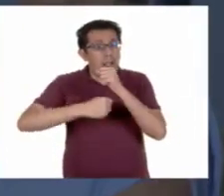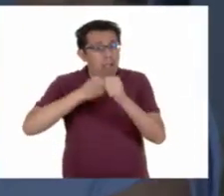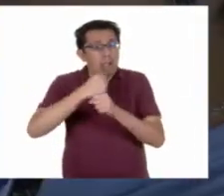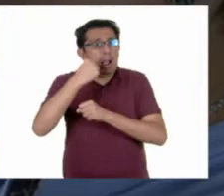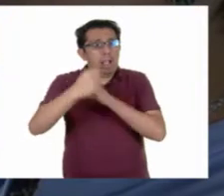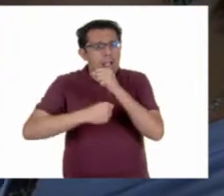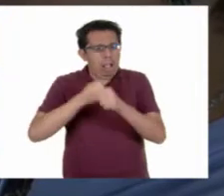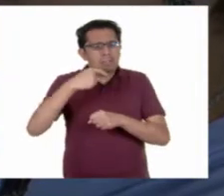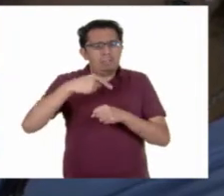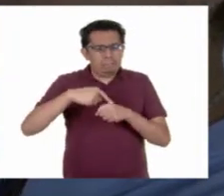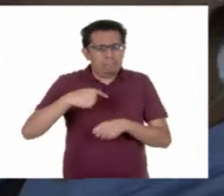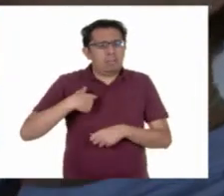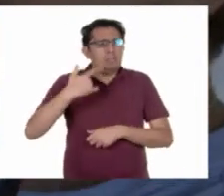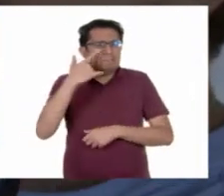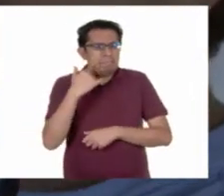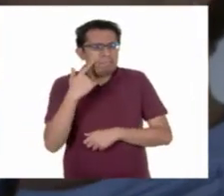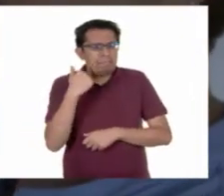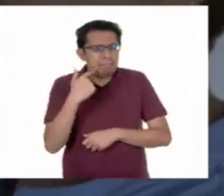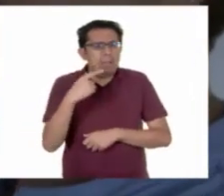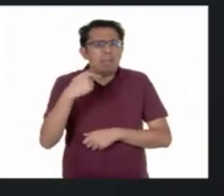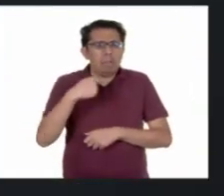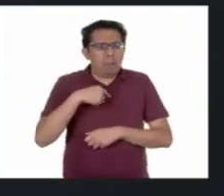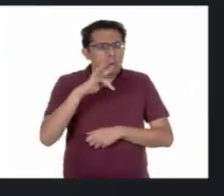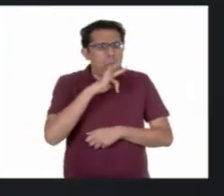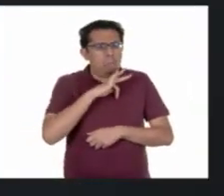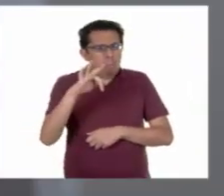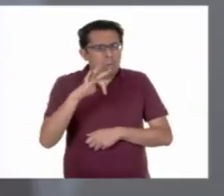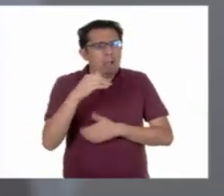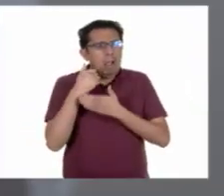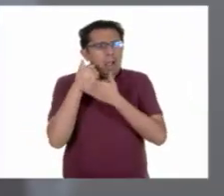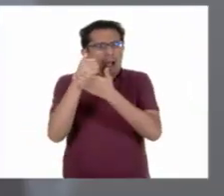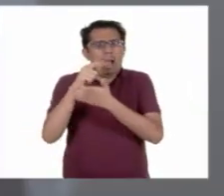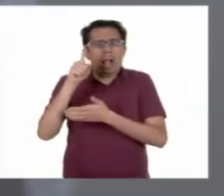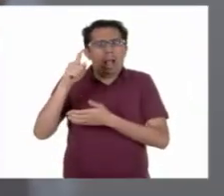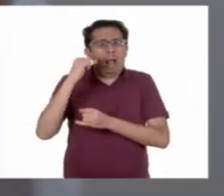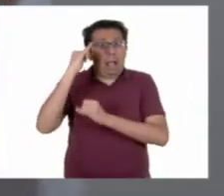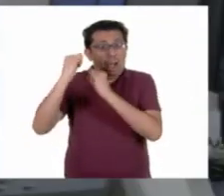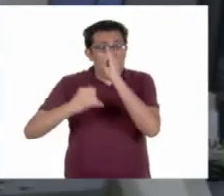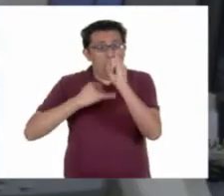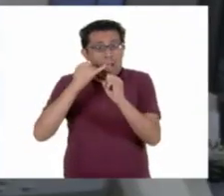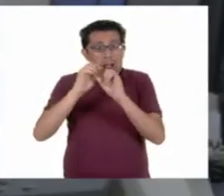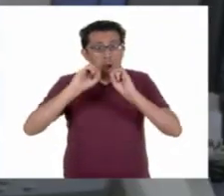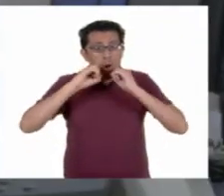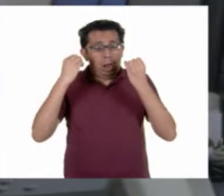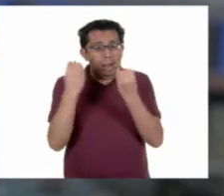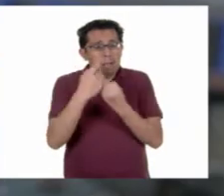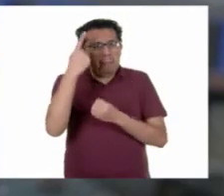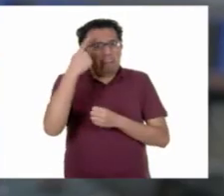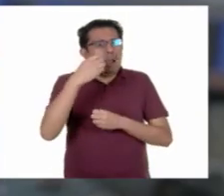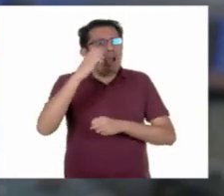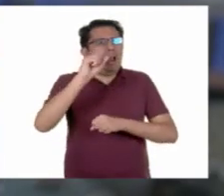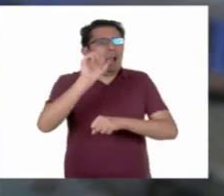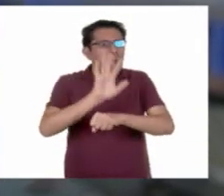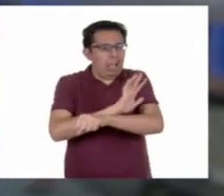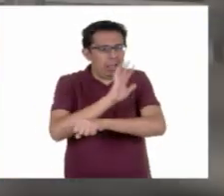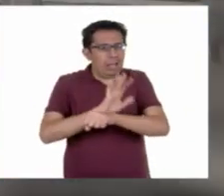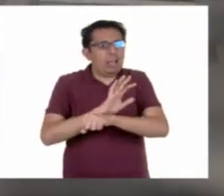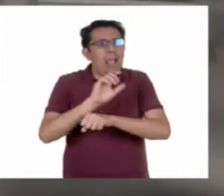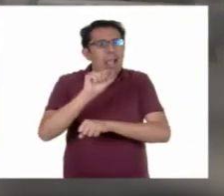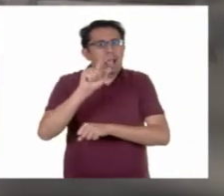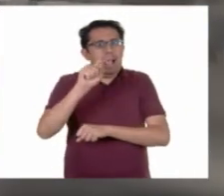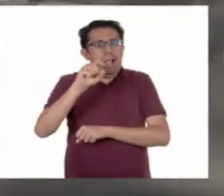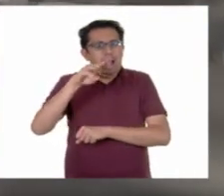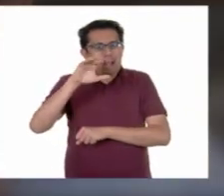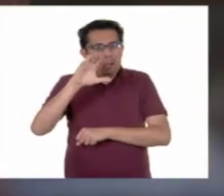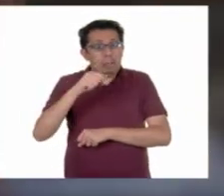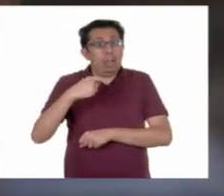años, mi esfuerzo y mi estudio me llevaron a colaborar en el Organismo Internacional de Energía Atómica, convirtiendo mi pasión